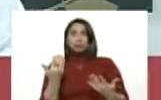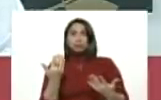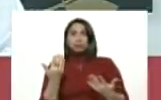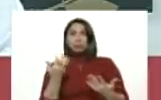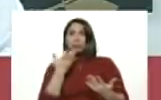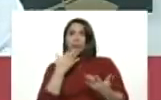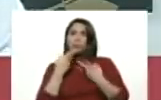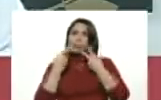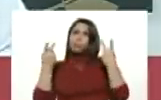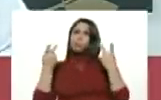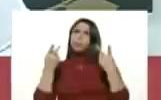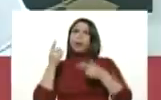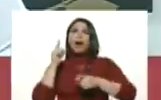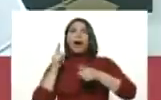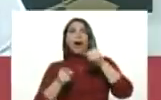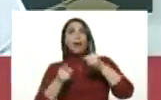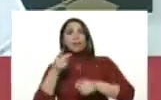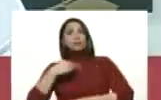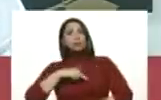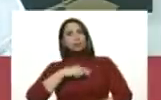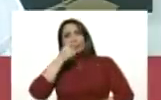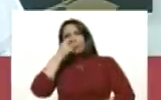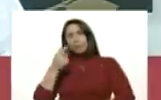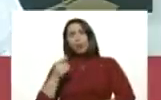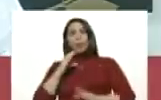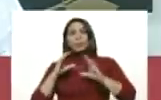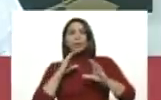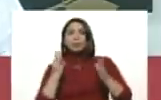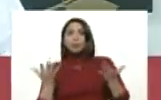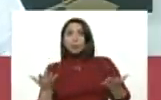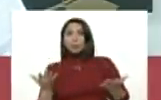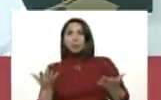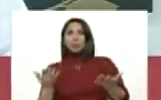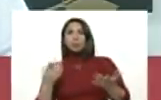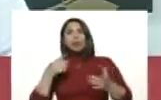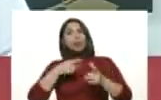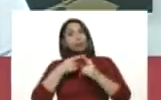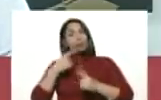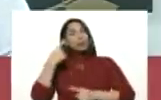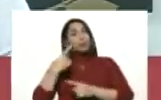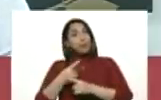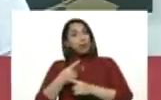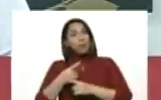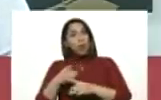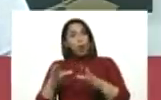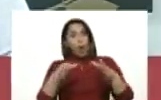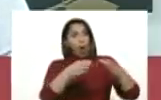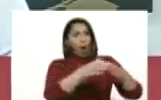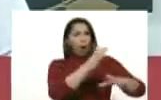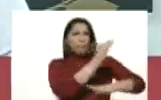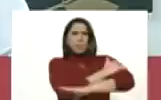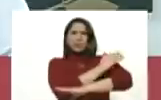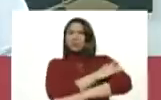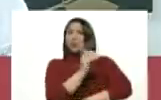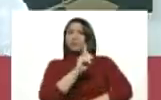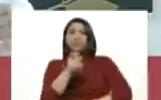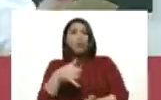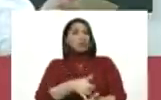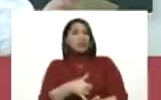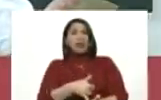solo que a veces nos relajamos, ¿ves? Comunicacionalmente. La derecha fascista no se relaja